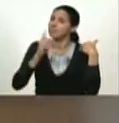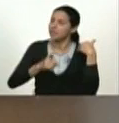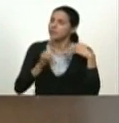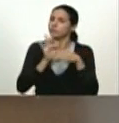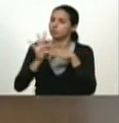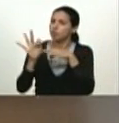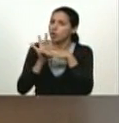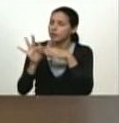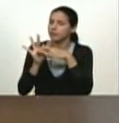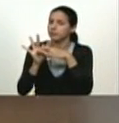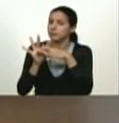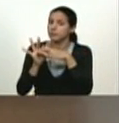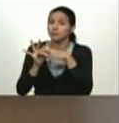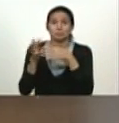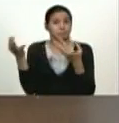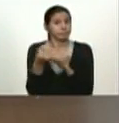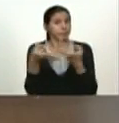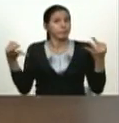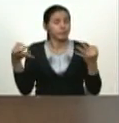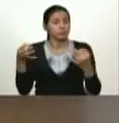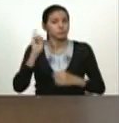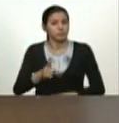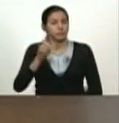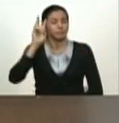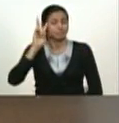de la mayor eficiencia camarada